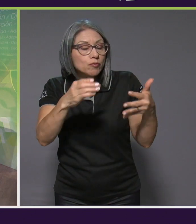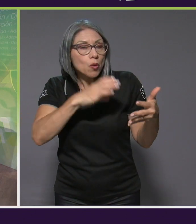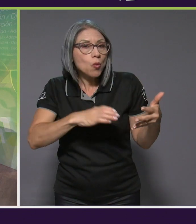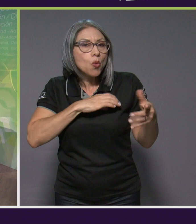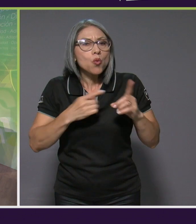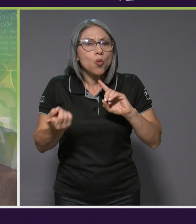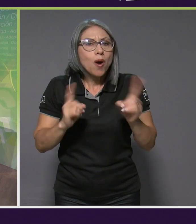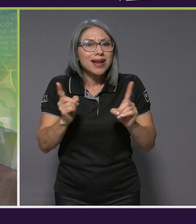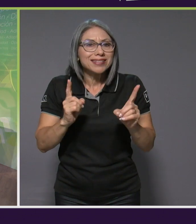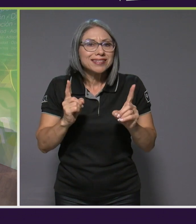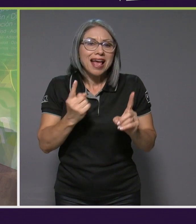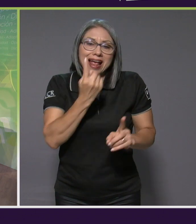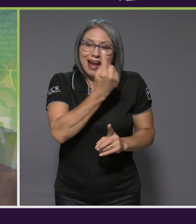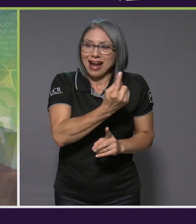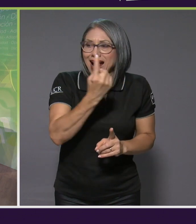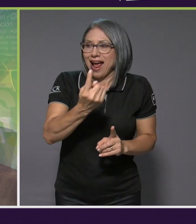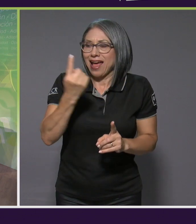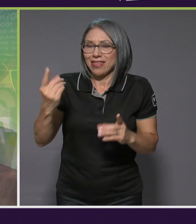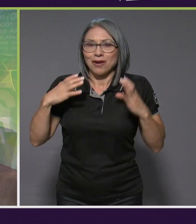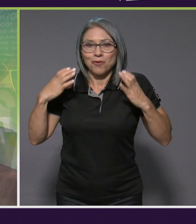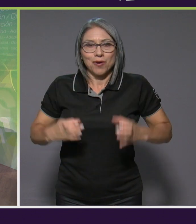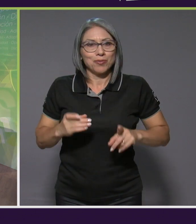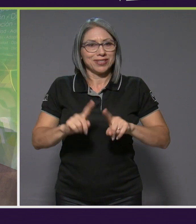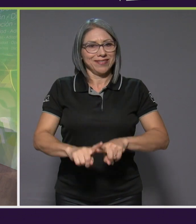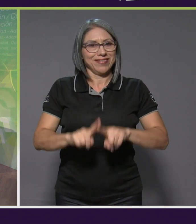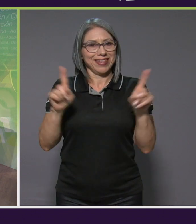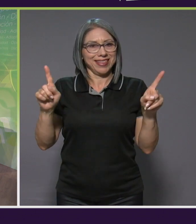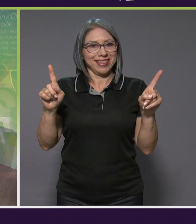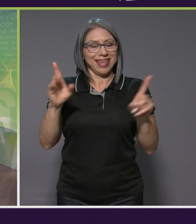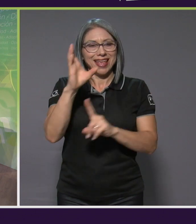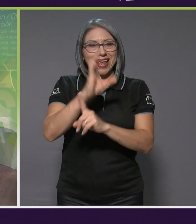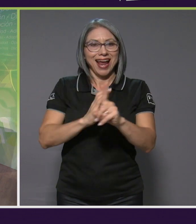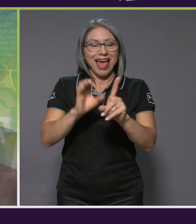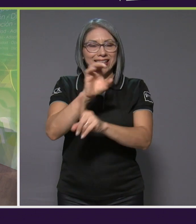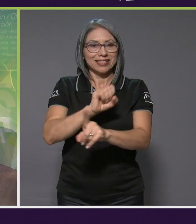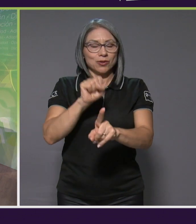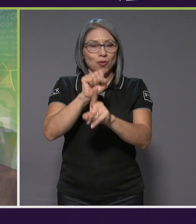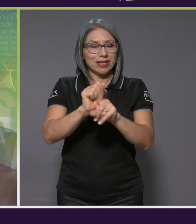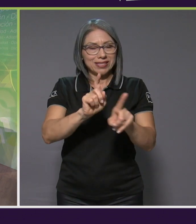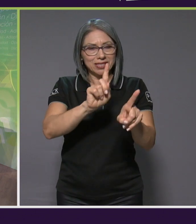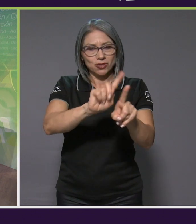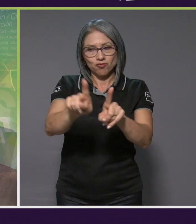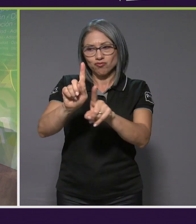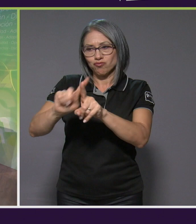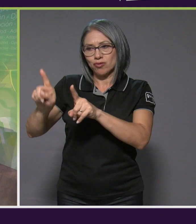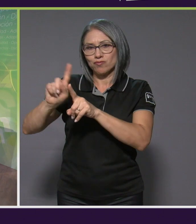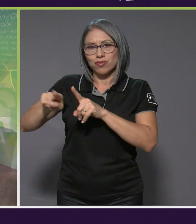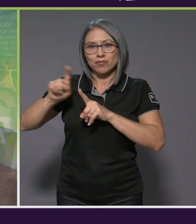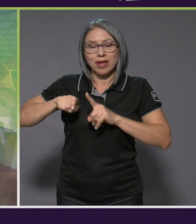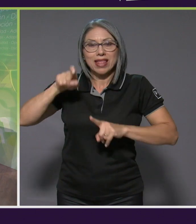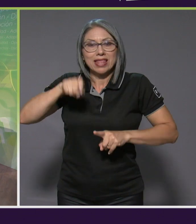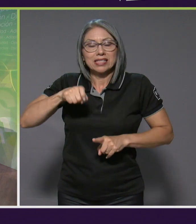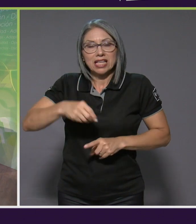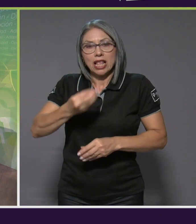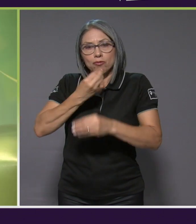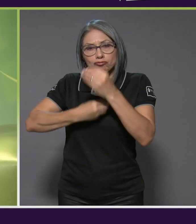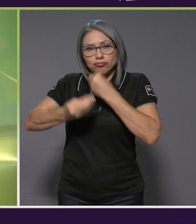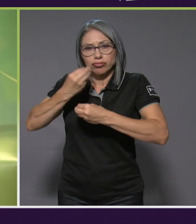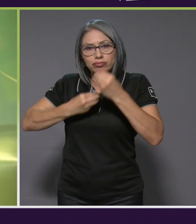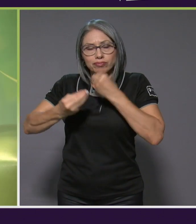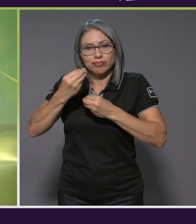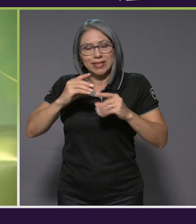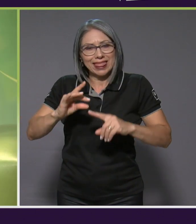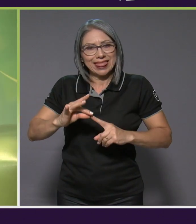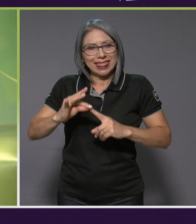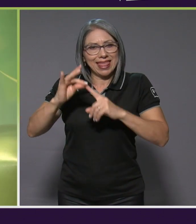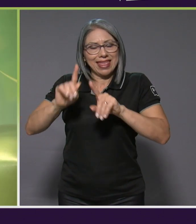diferente y cada situación, pues va a meritar pues una dieta con condiciones particulares, pero a